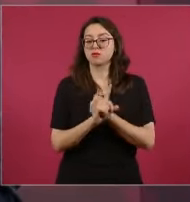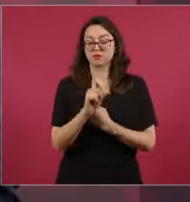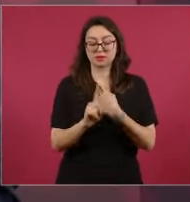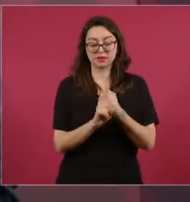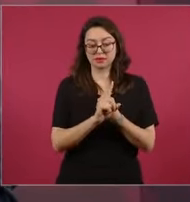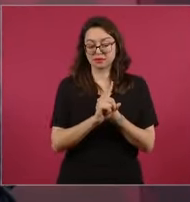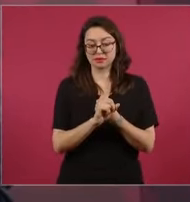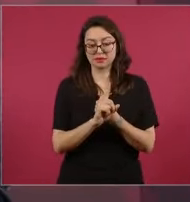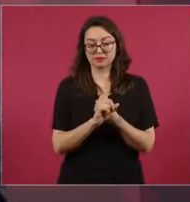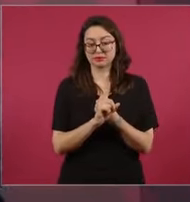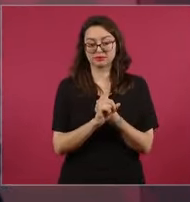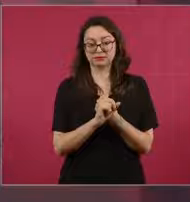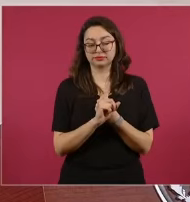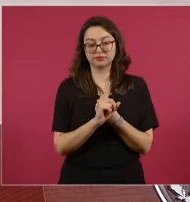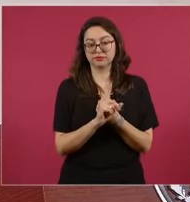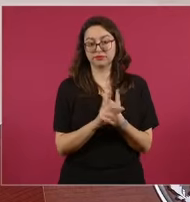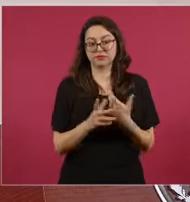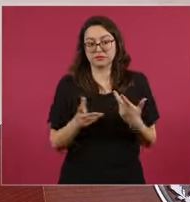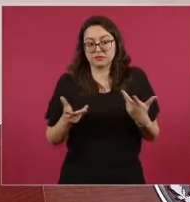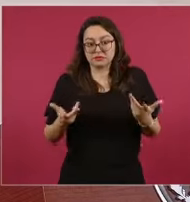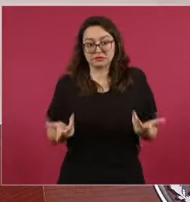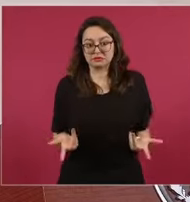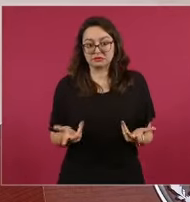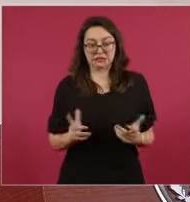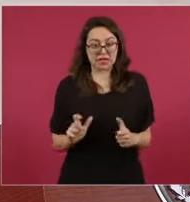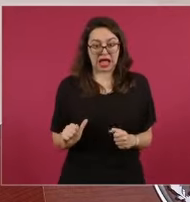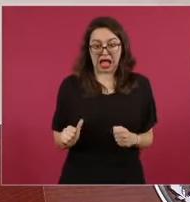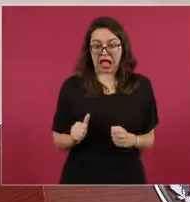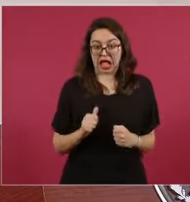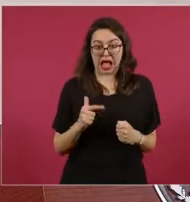no hay ninguna fuerza